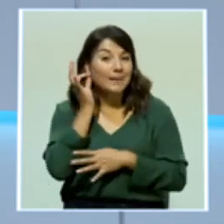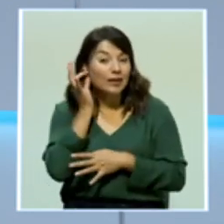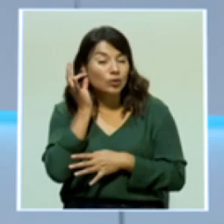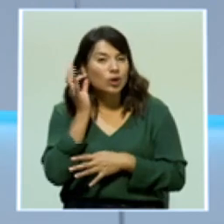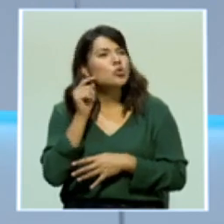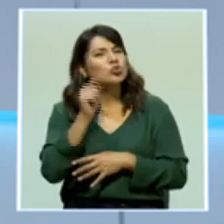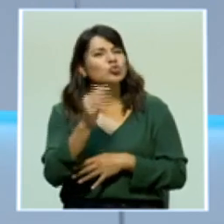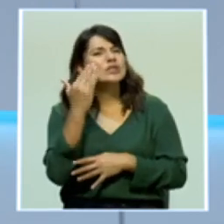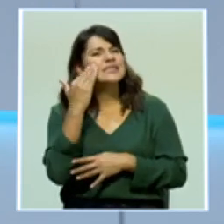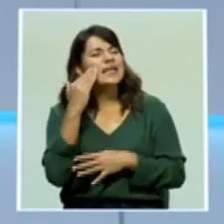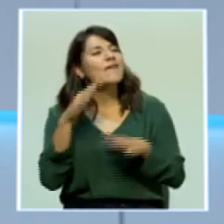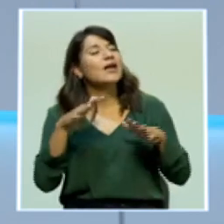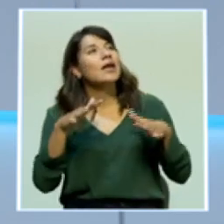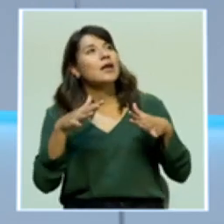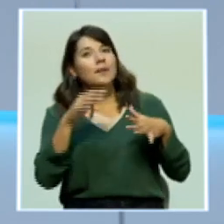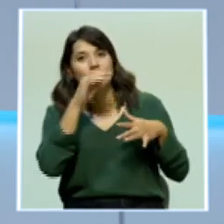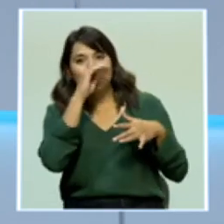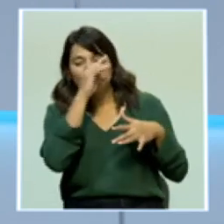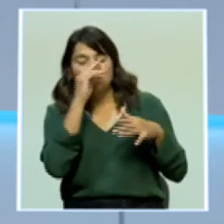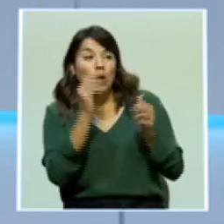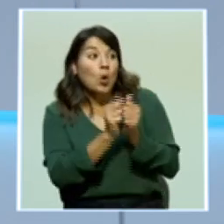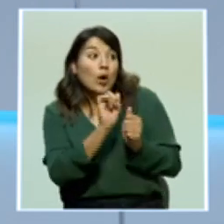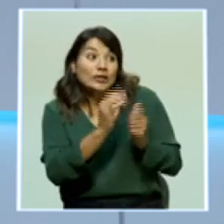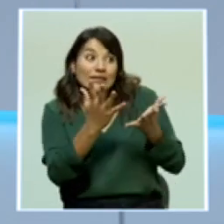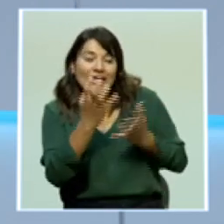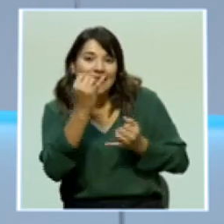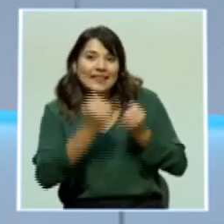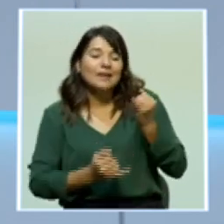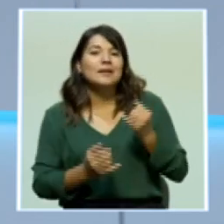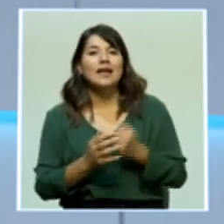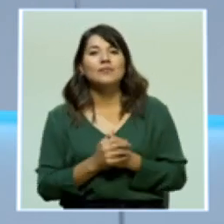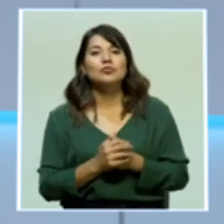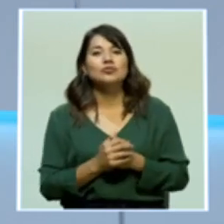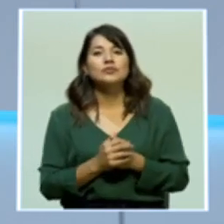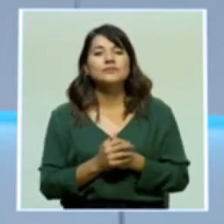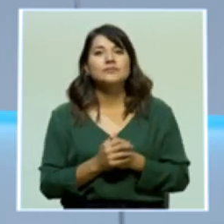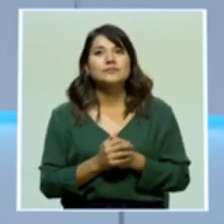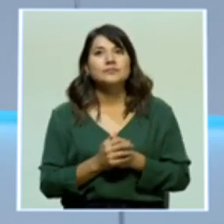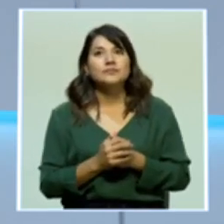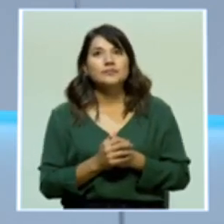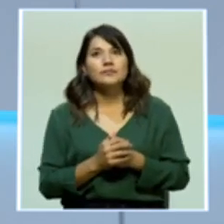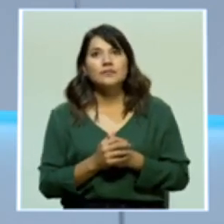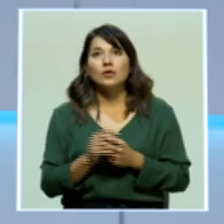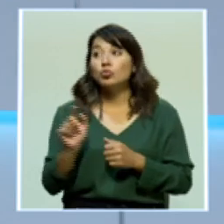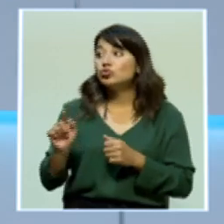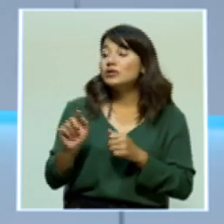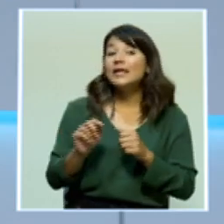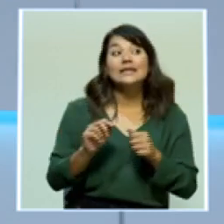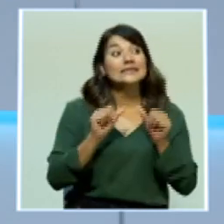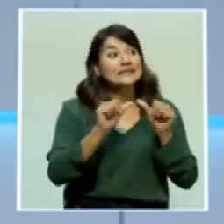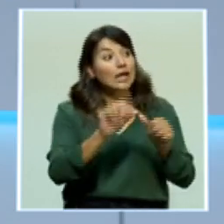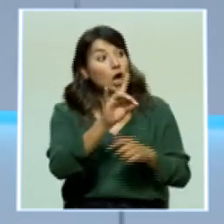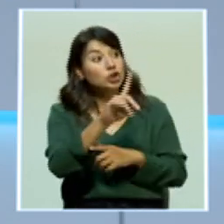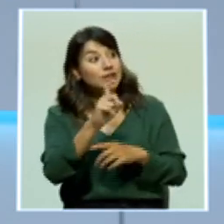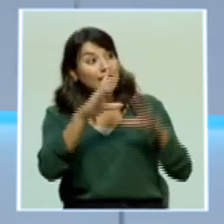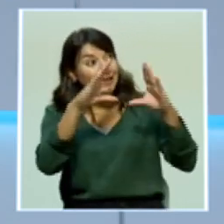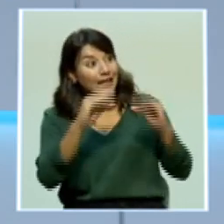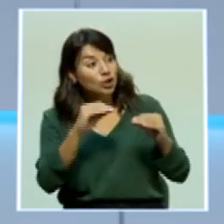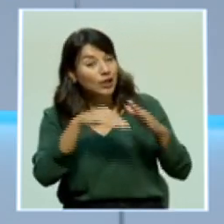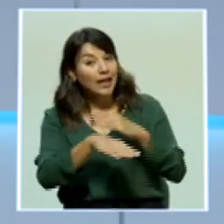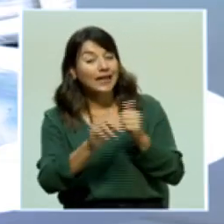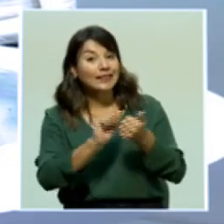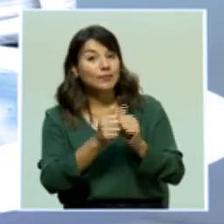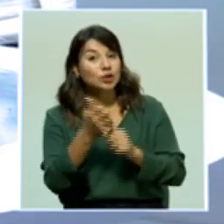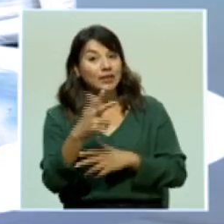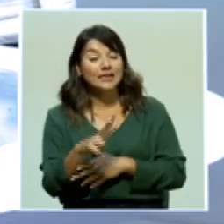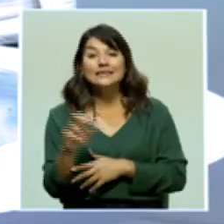cómo lo definió? Y con esto, si quiere, nos vamos despidiendo. Ustedes van a estar 8 y 30 de la noche en Deportivas